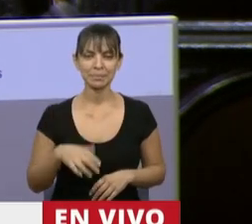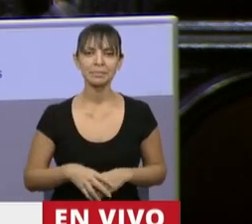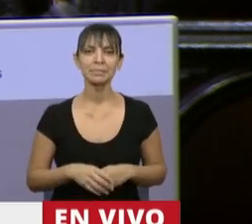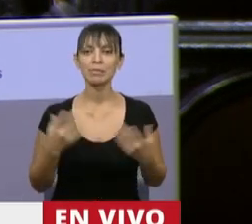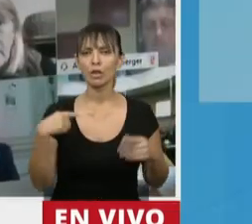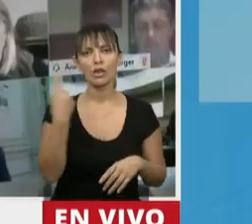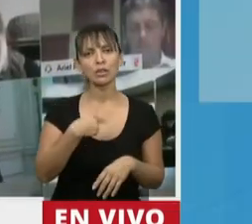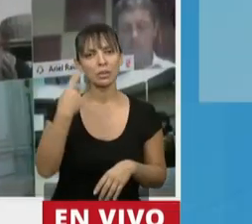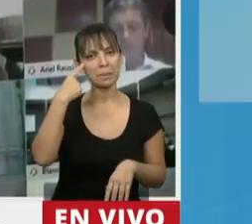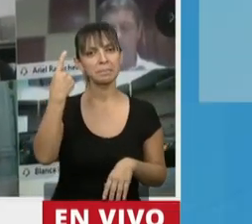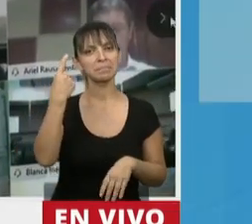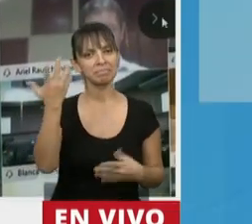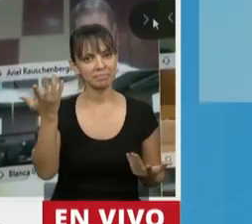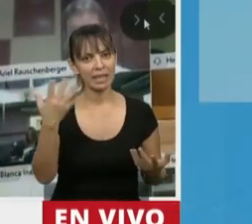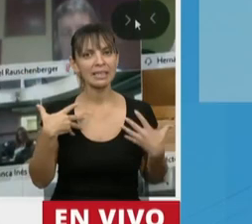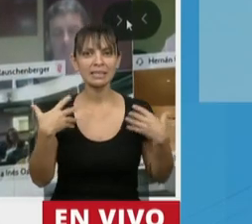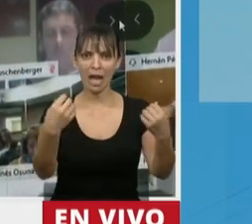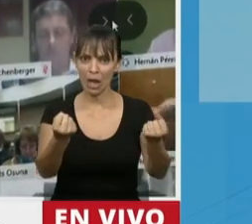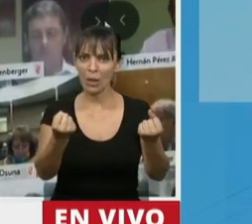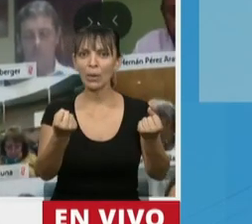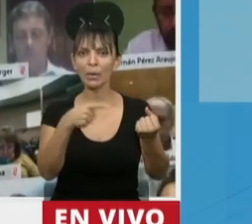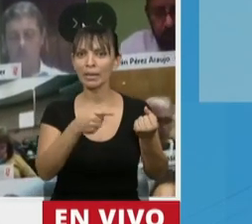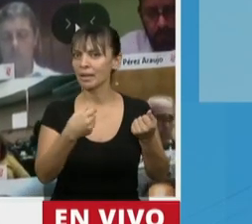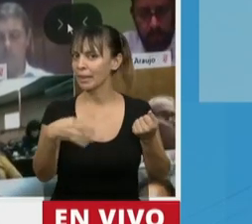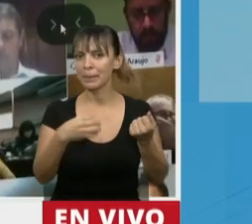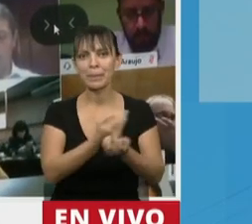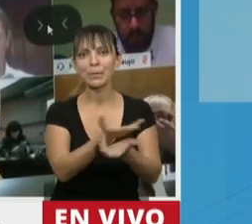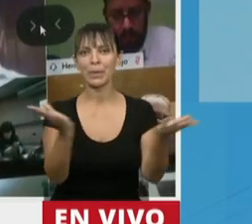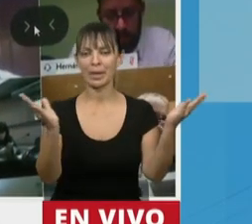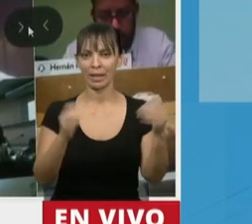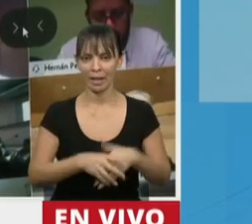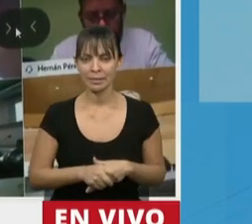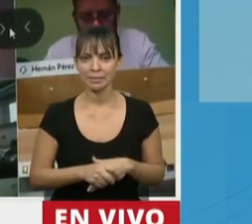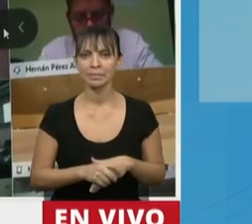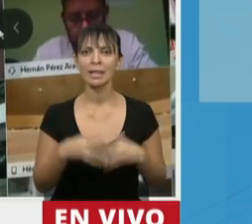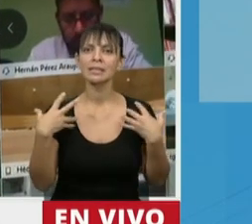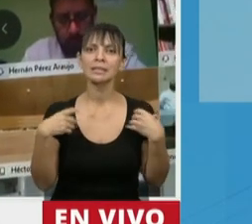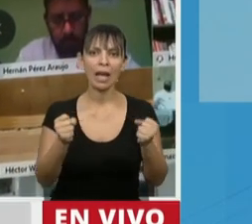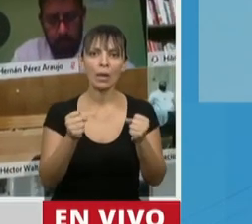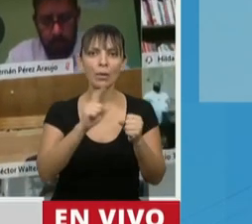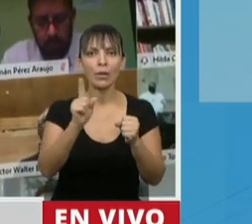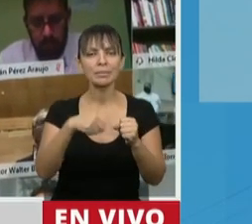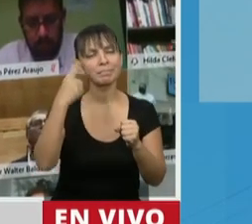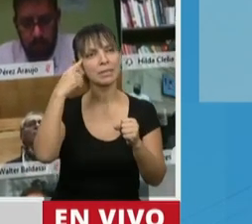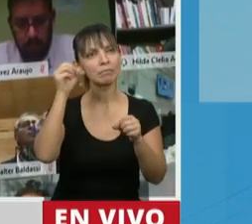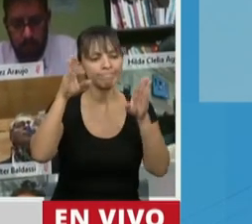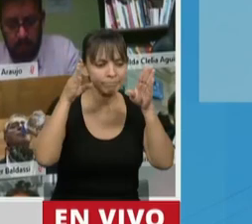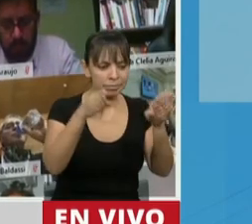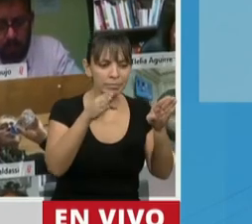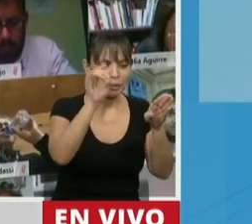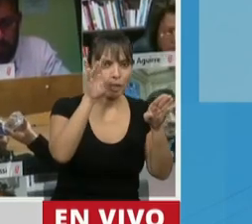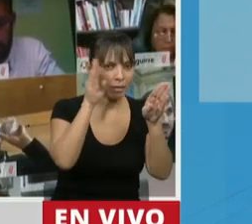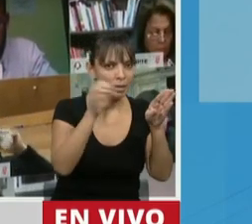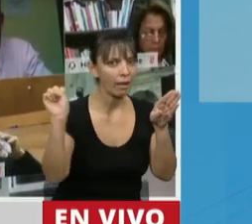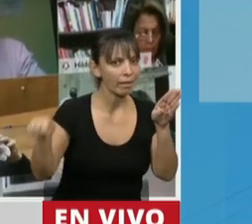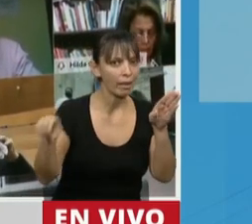porque nosotros creemos que la salud es una salud pública, que es una salud pública que no está pensada solamente para unos pocos,